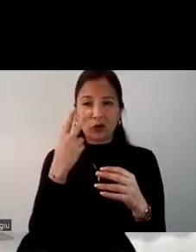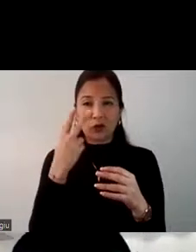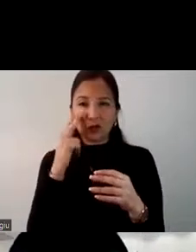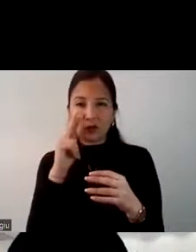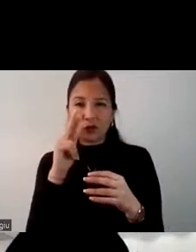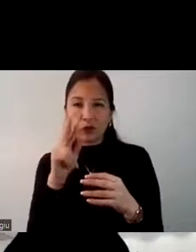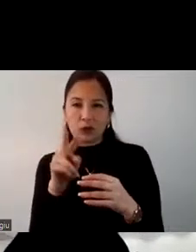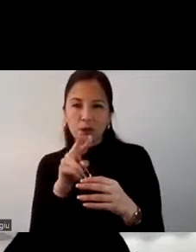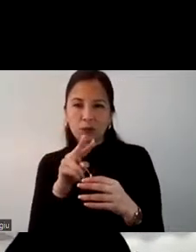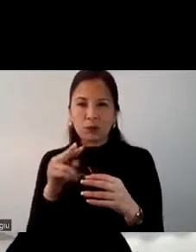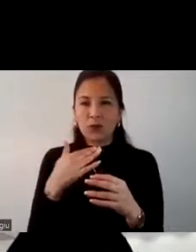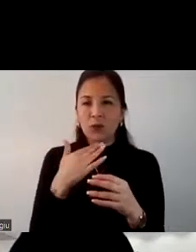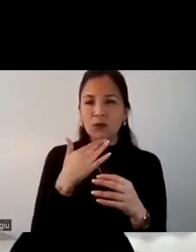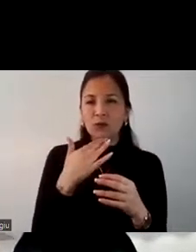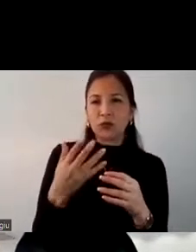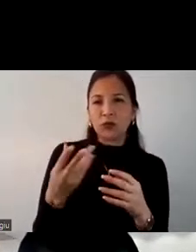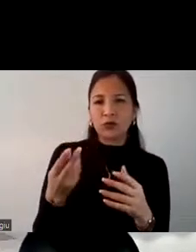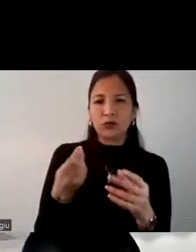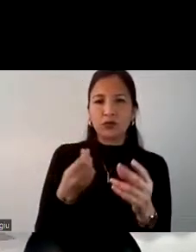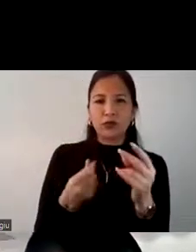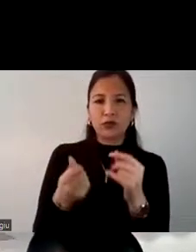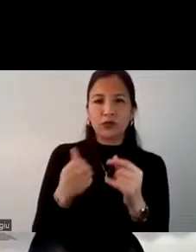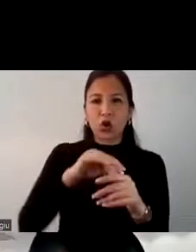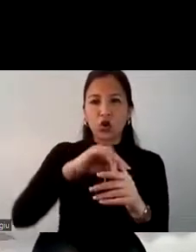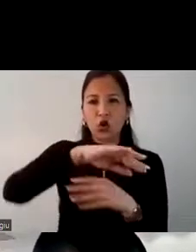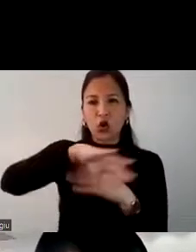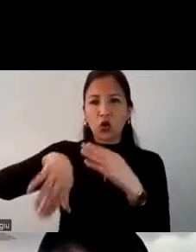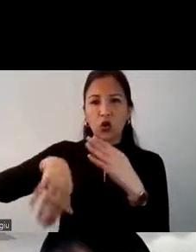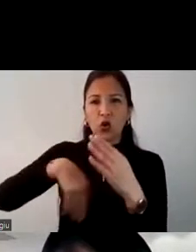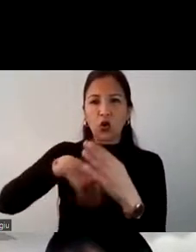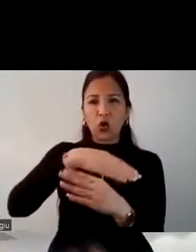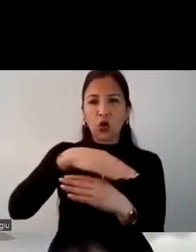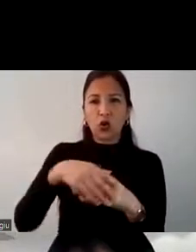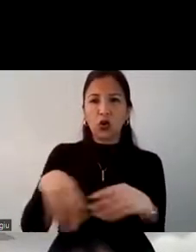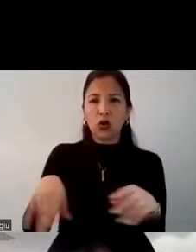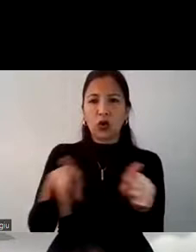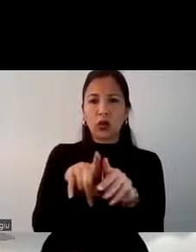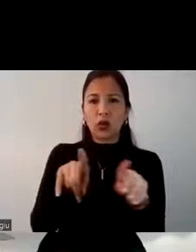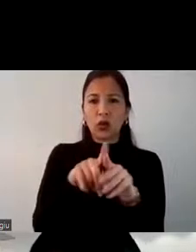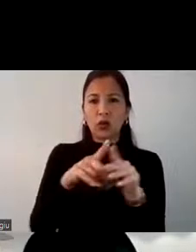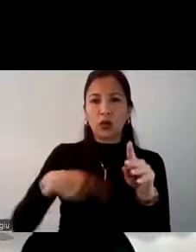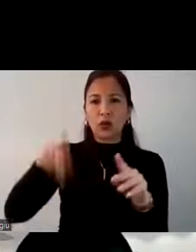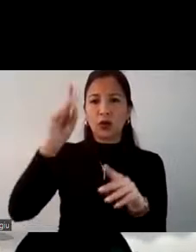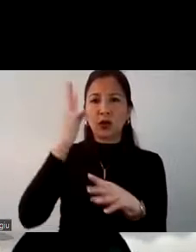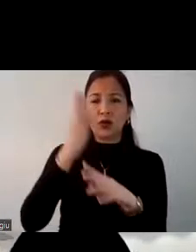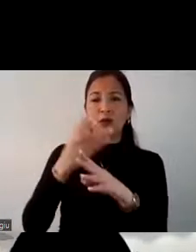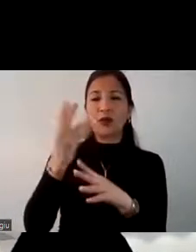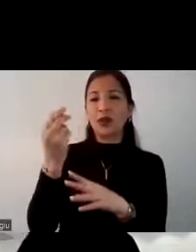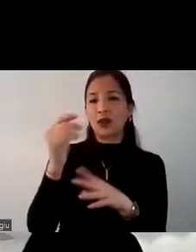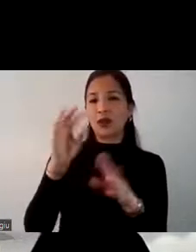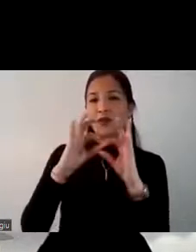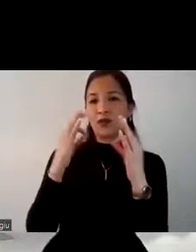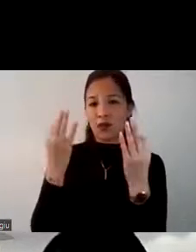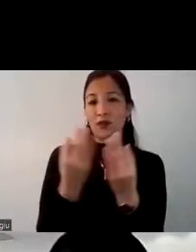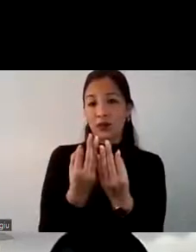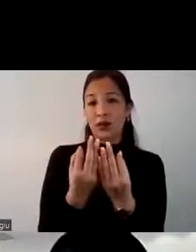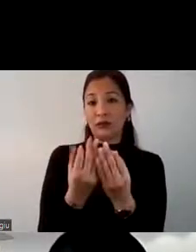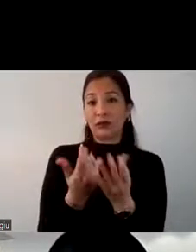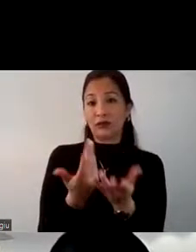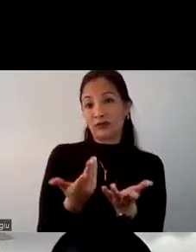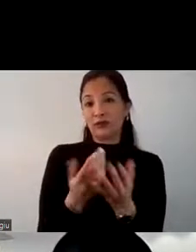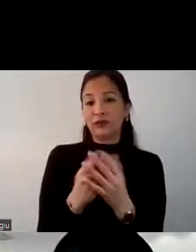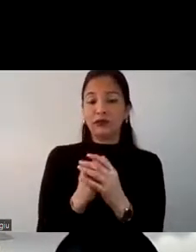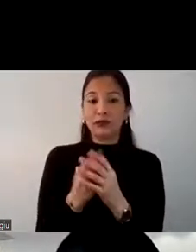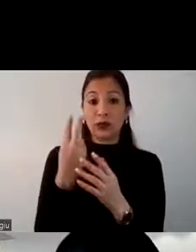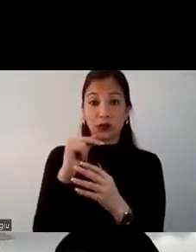sin importar el nivel socioeconómico, todos tienen como primera barrera la economía familiar. Y eso también se